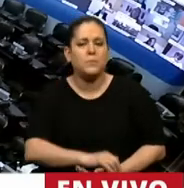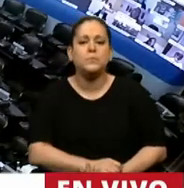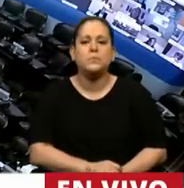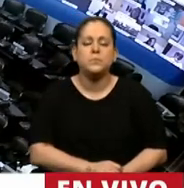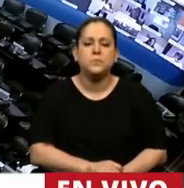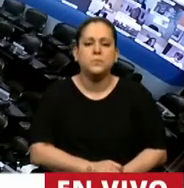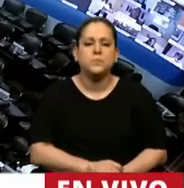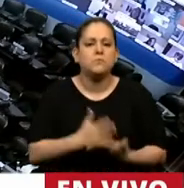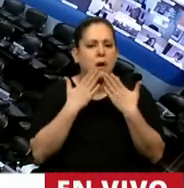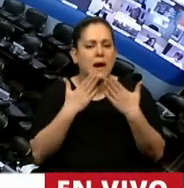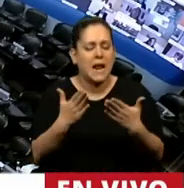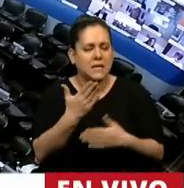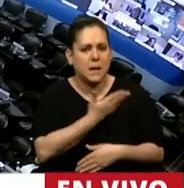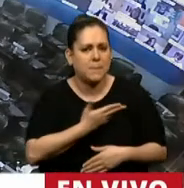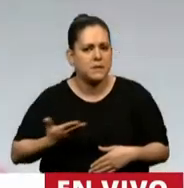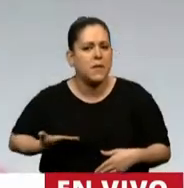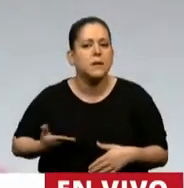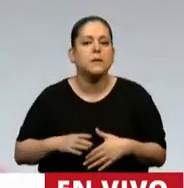Gracias, Presidenta.